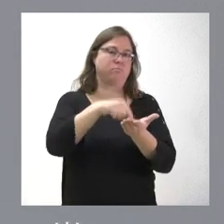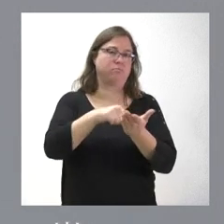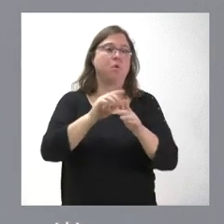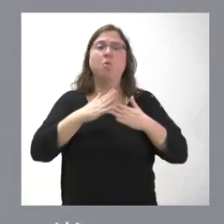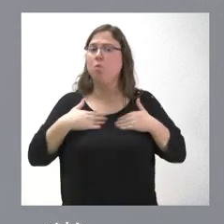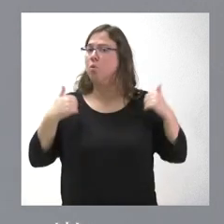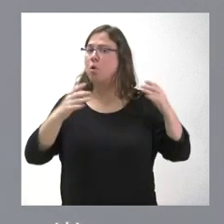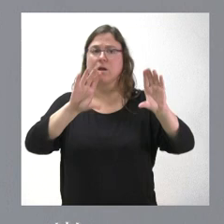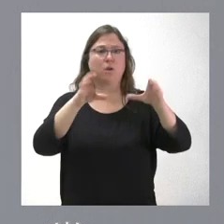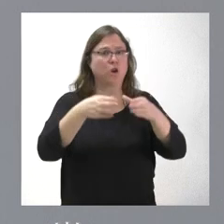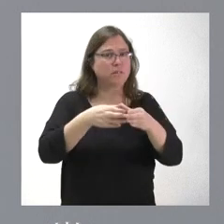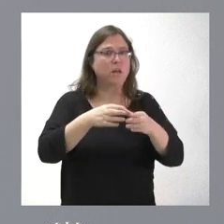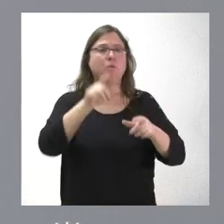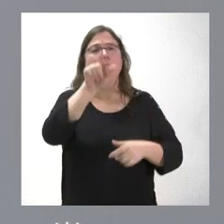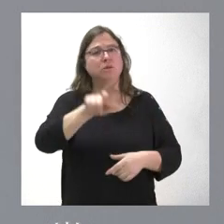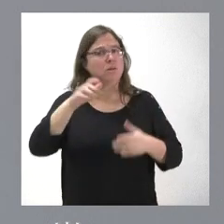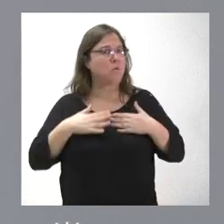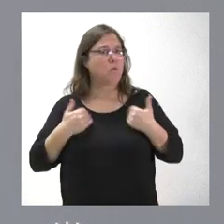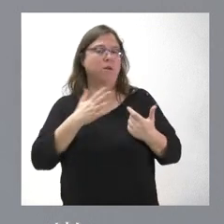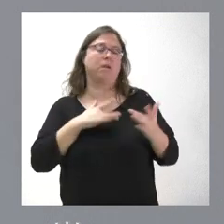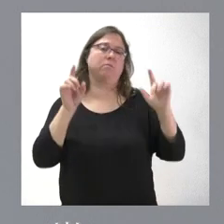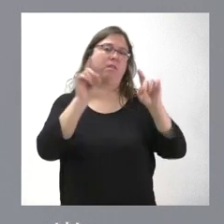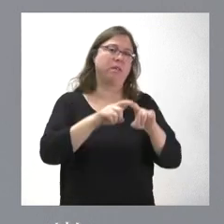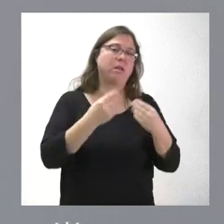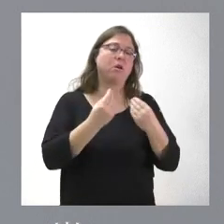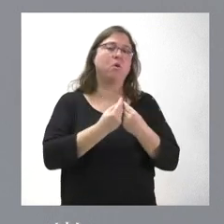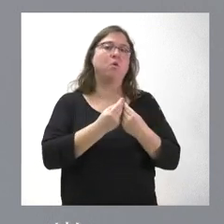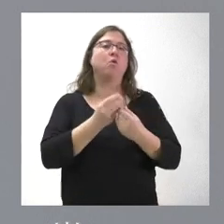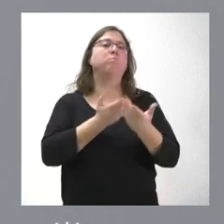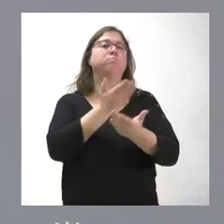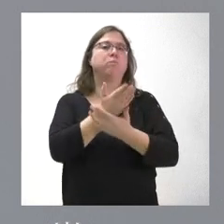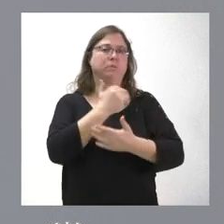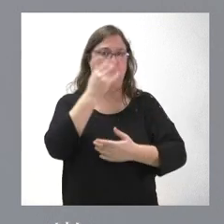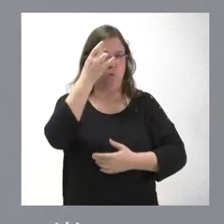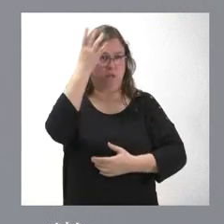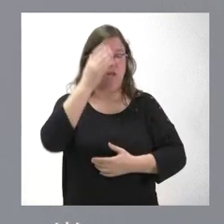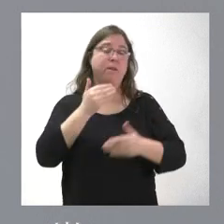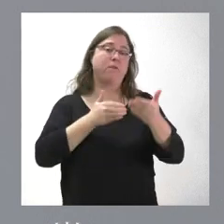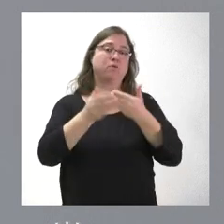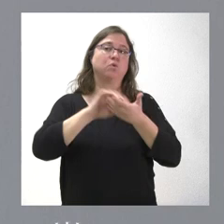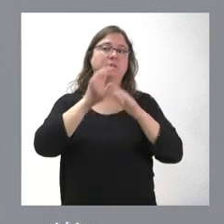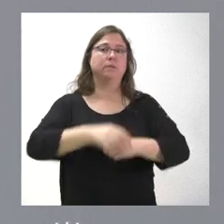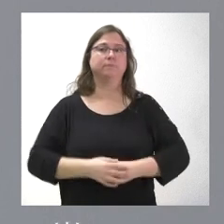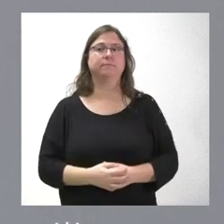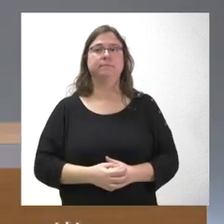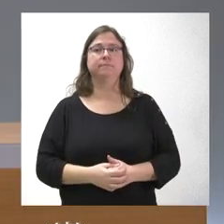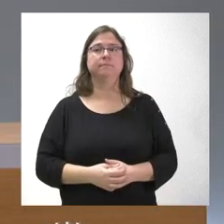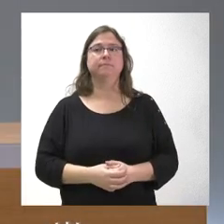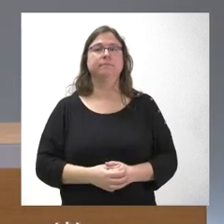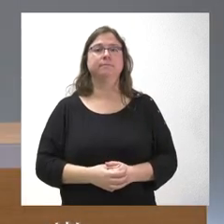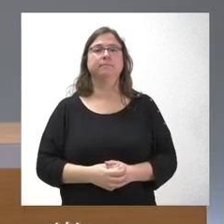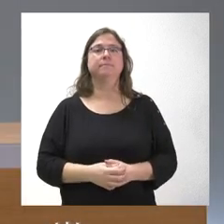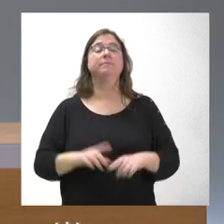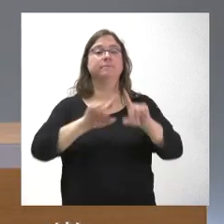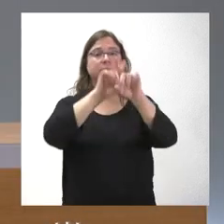cualquier colectivo, de cualquier persona que tenga oportuno formular cualquier propuesta o cualquier idea sobre el futuro de Castilla y León. Tenemos